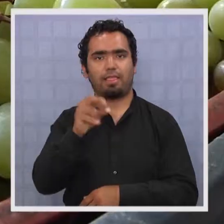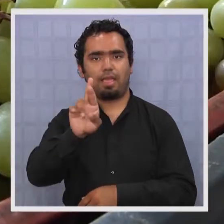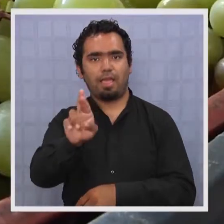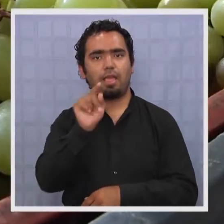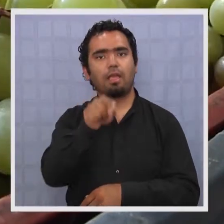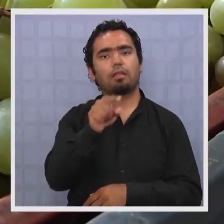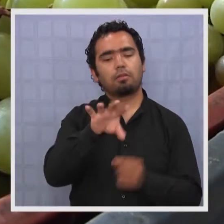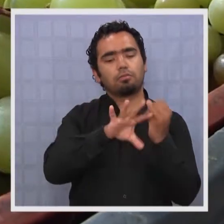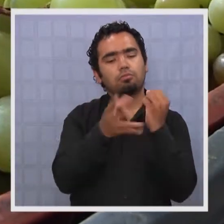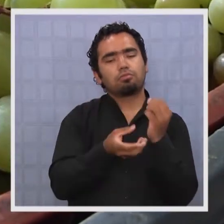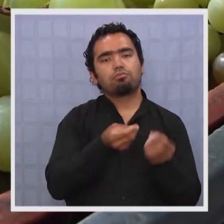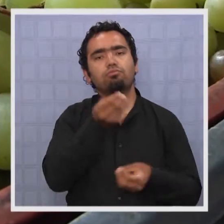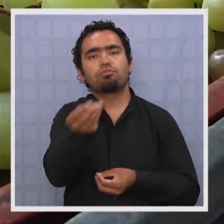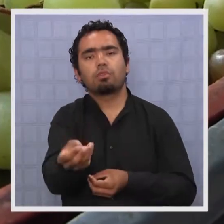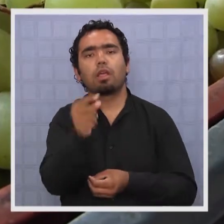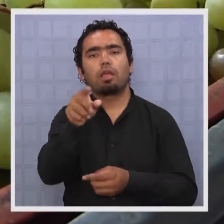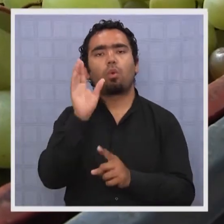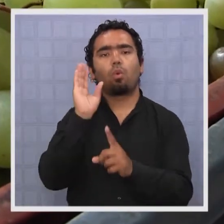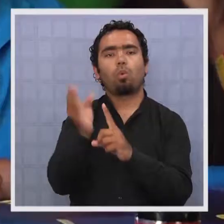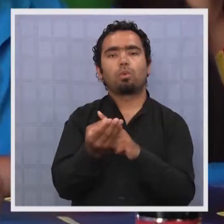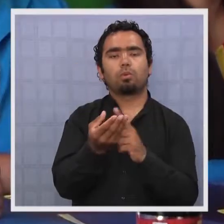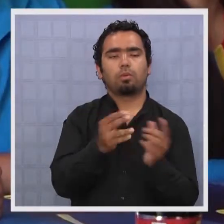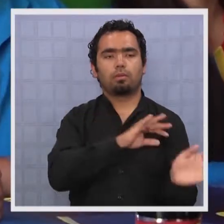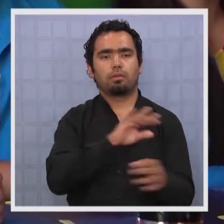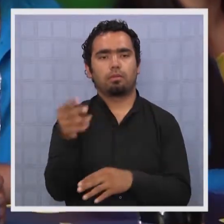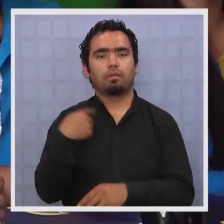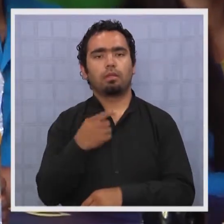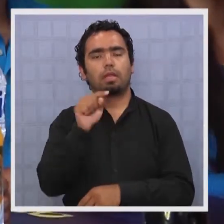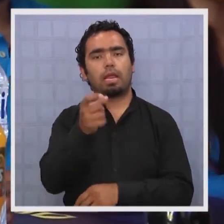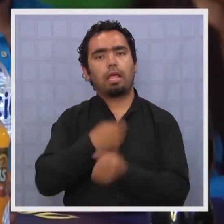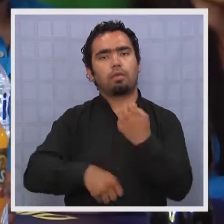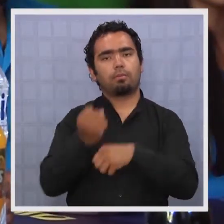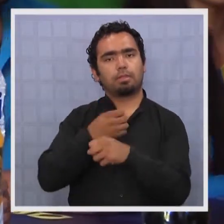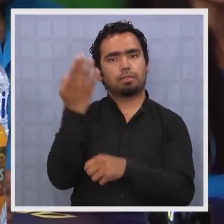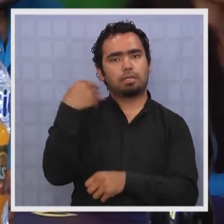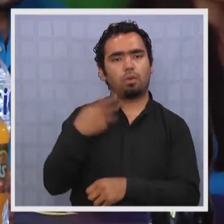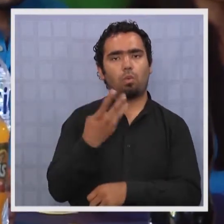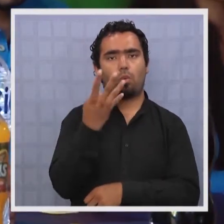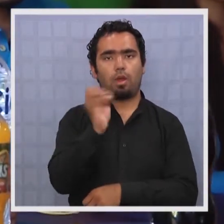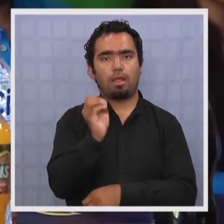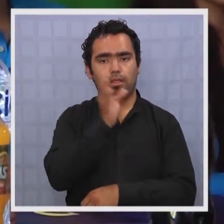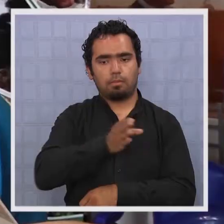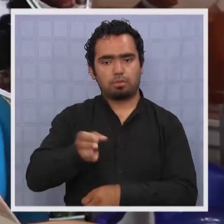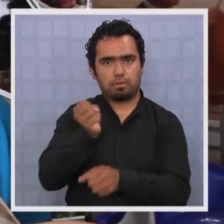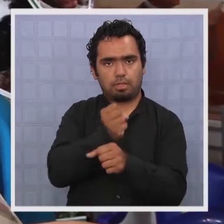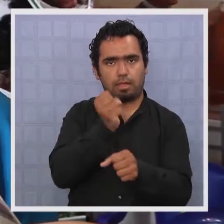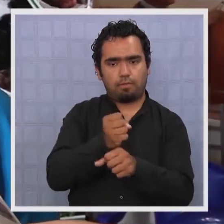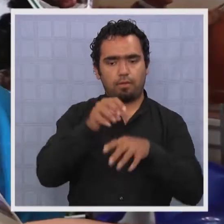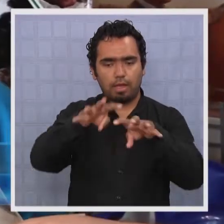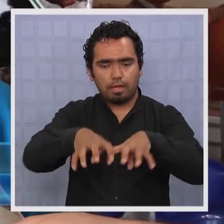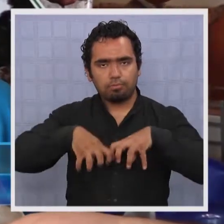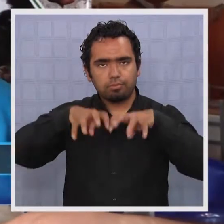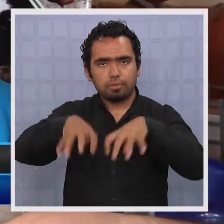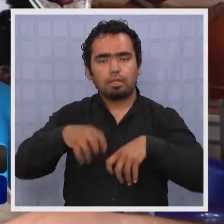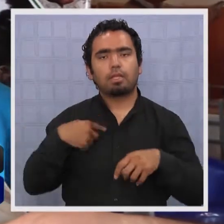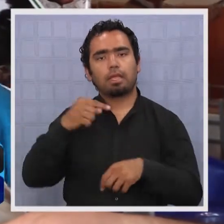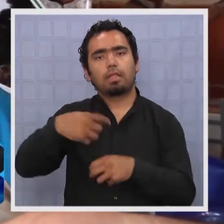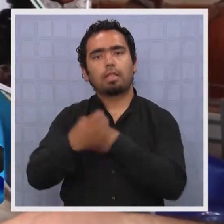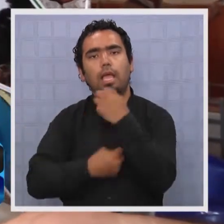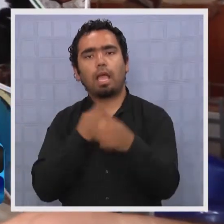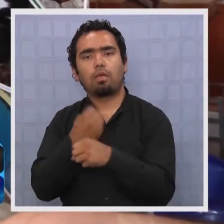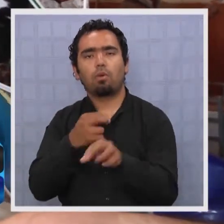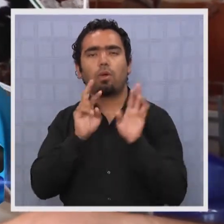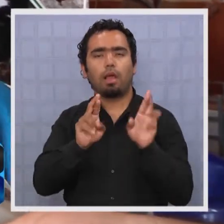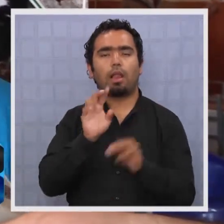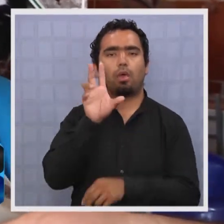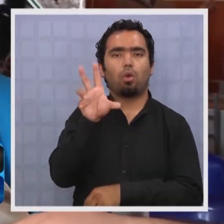FNDR destinados a cultura. Ya el año pasado contábamos con 40 agricultores que llegaron y ahora se espera un número de 80 agricultores